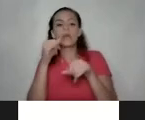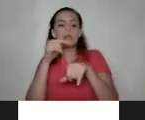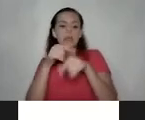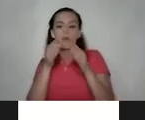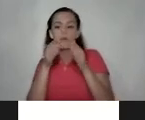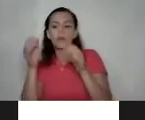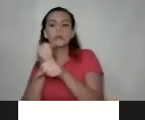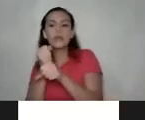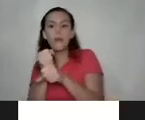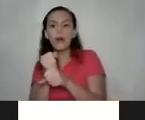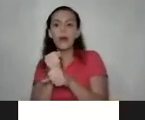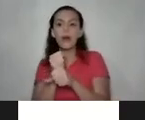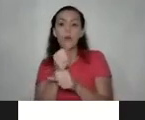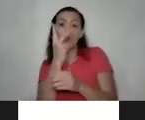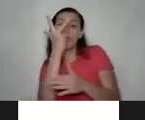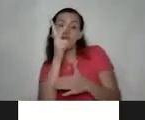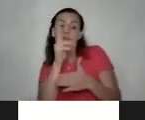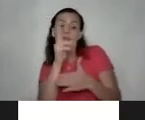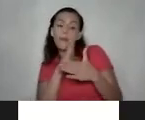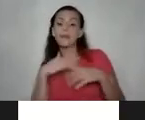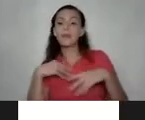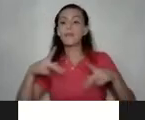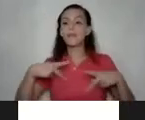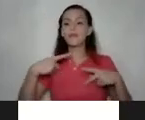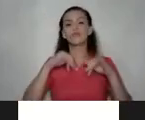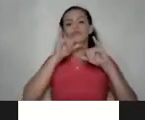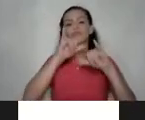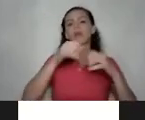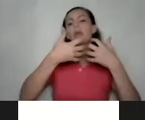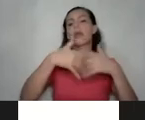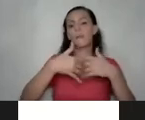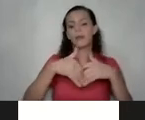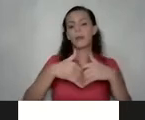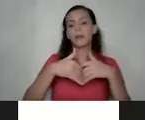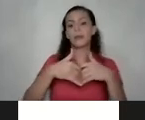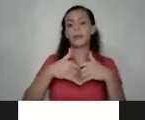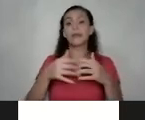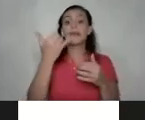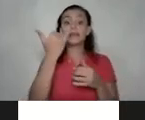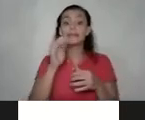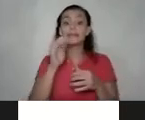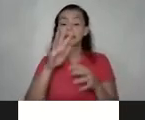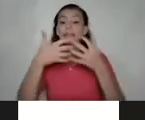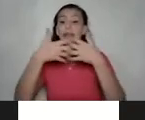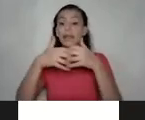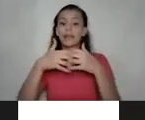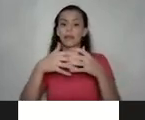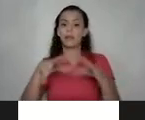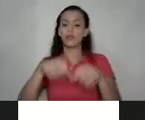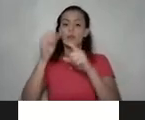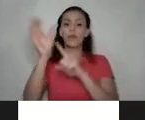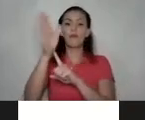empresa y si esa empresa toma como bandera el tema de la igualdad de género si esta empresa toma como bandera